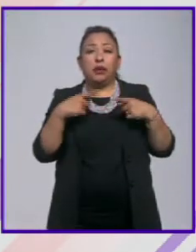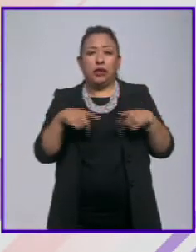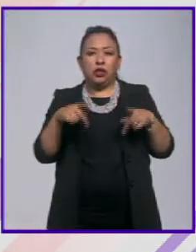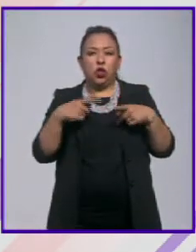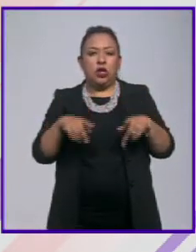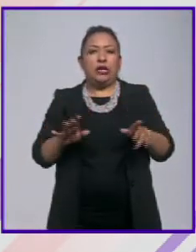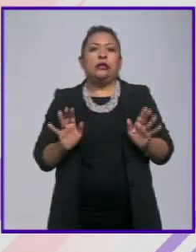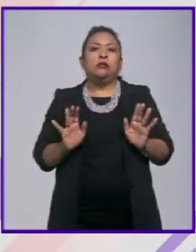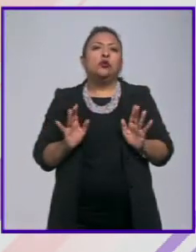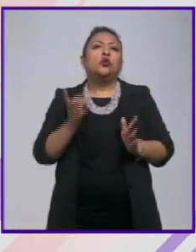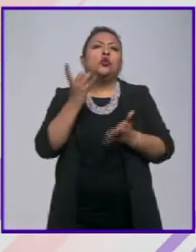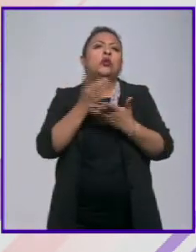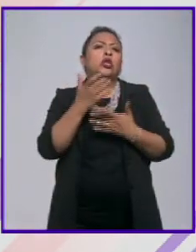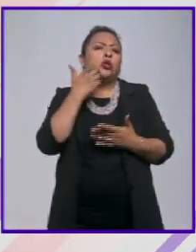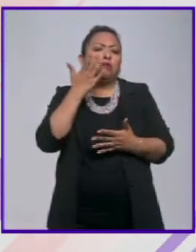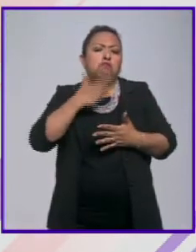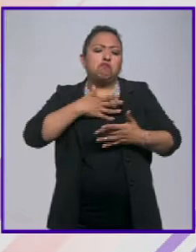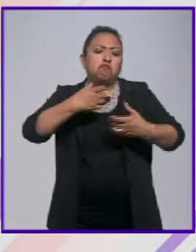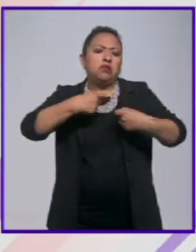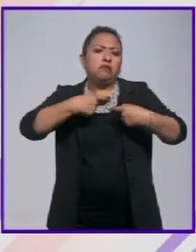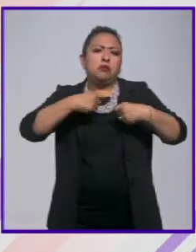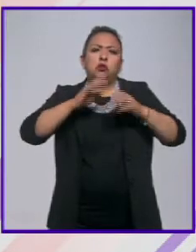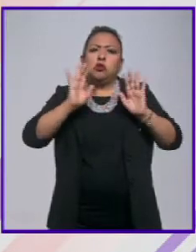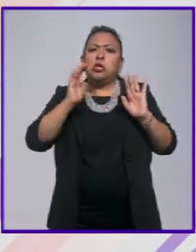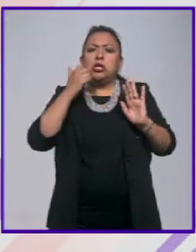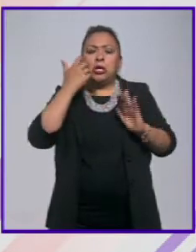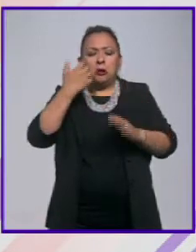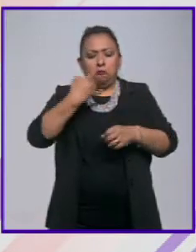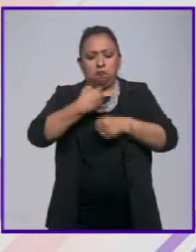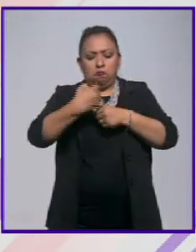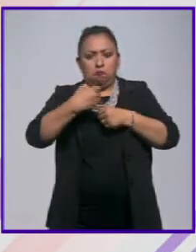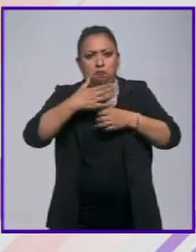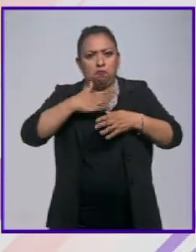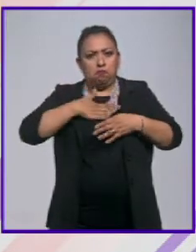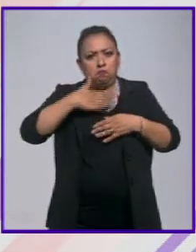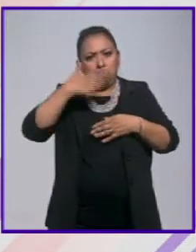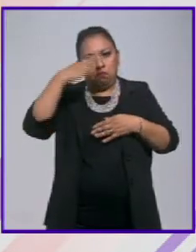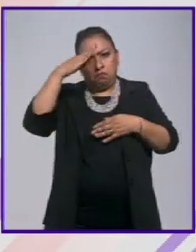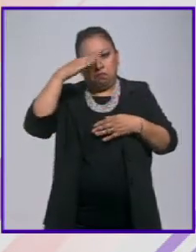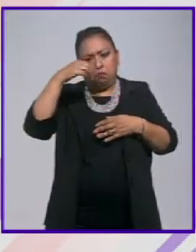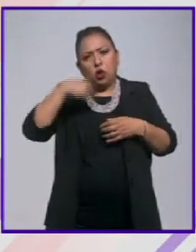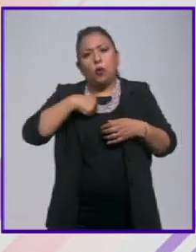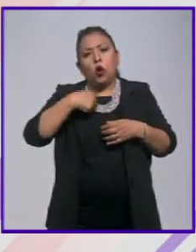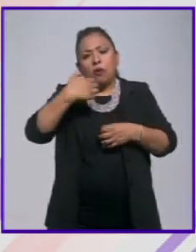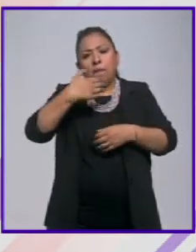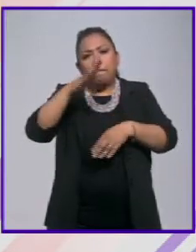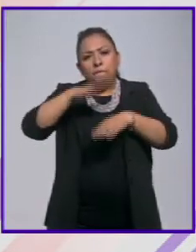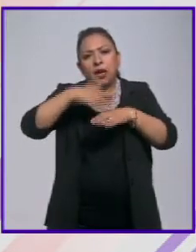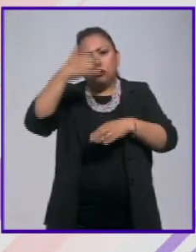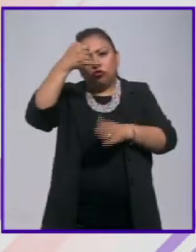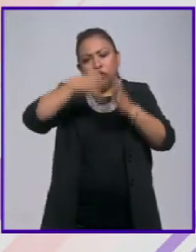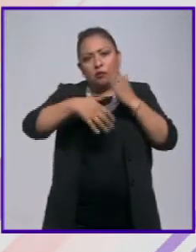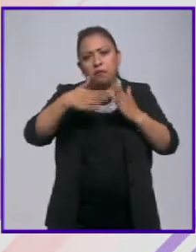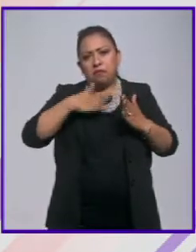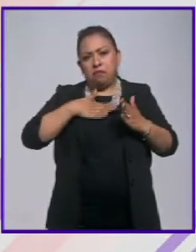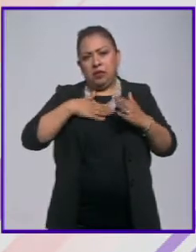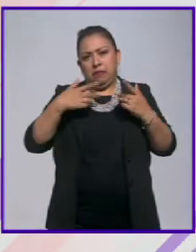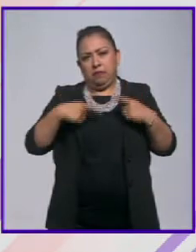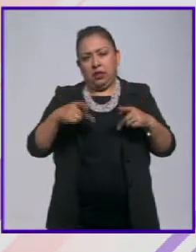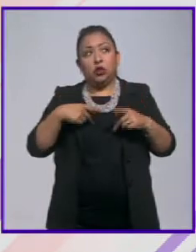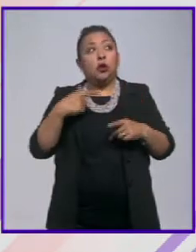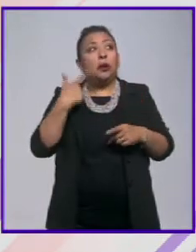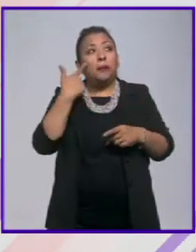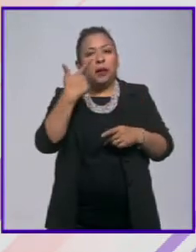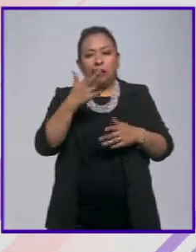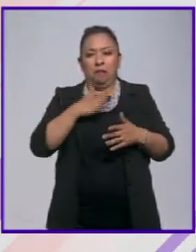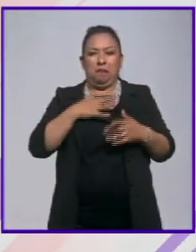solo quieren saber de ellos solo quieren adentrarse en un ejercicio de quiero conocer de mí lo que van a encontrar